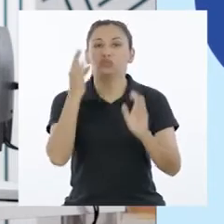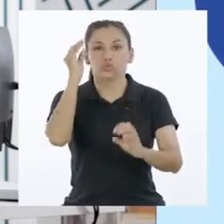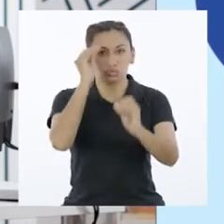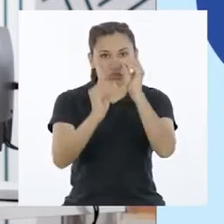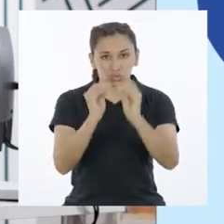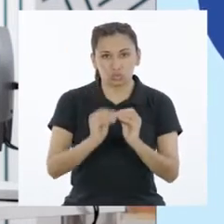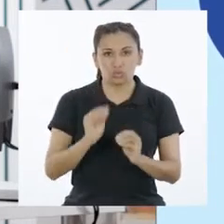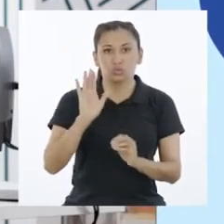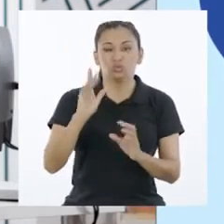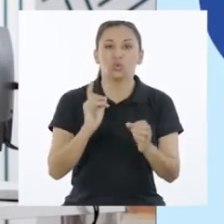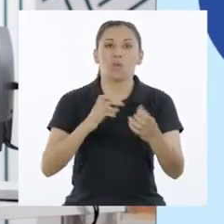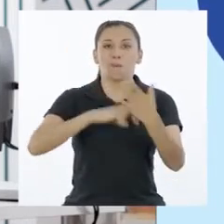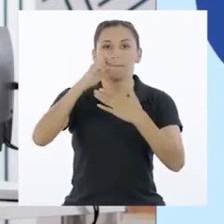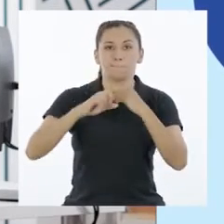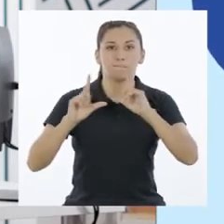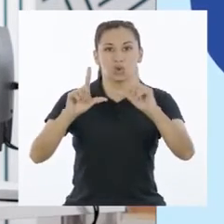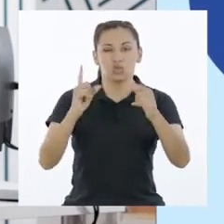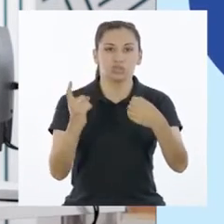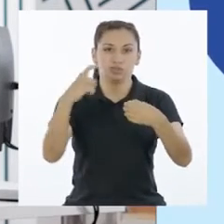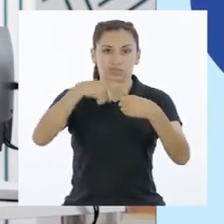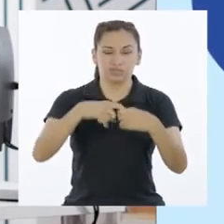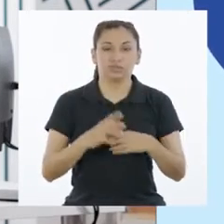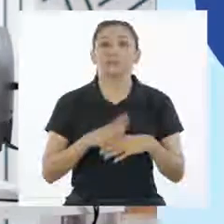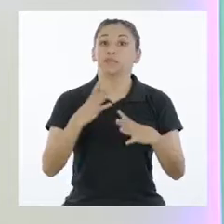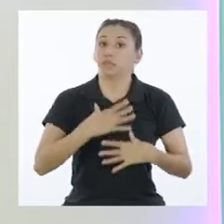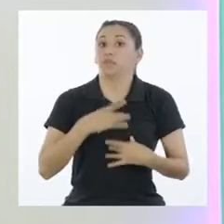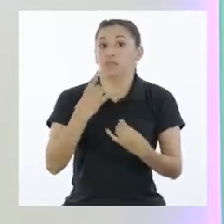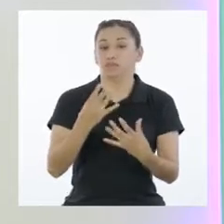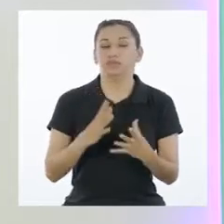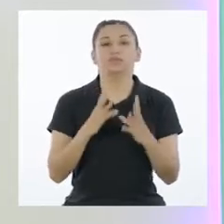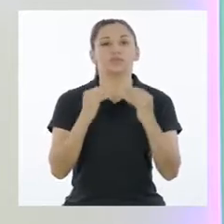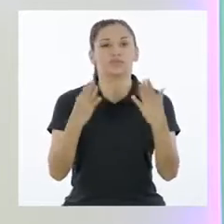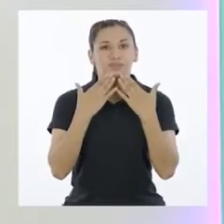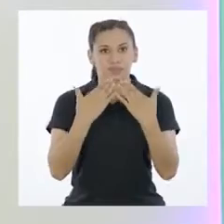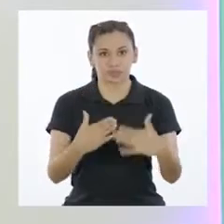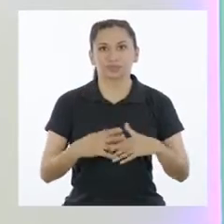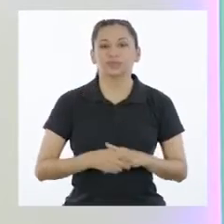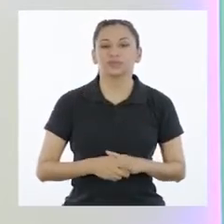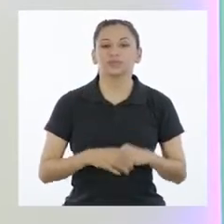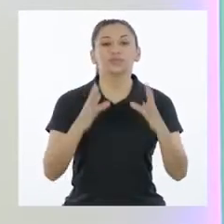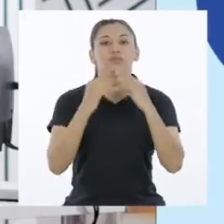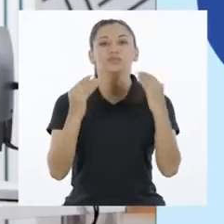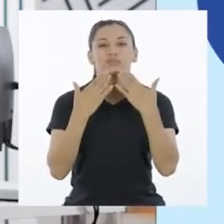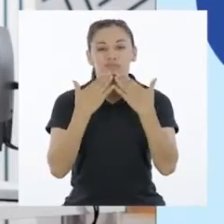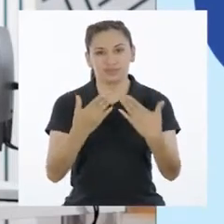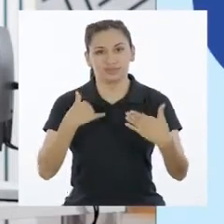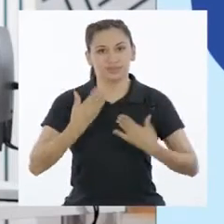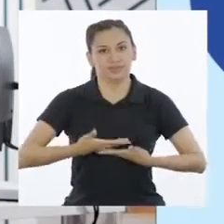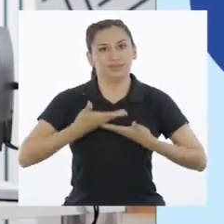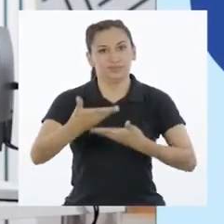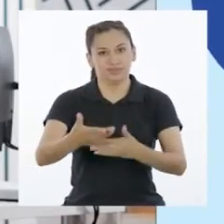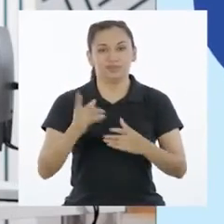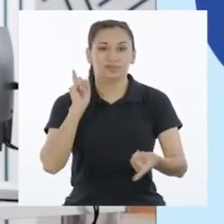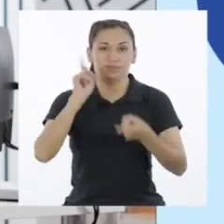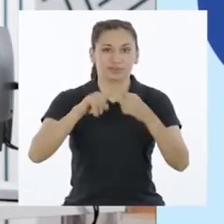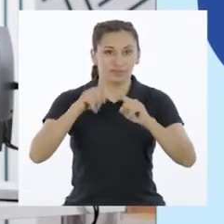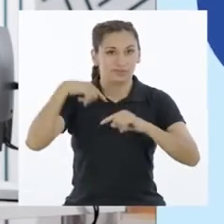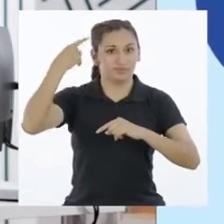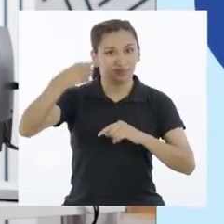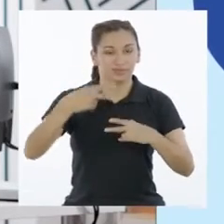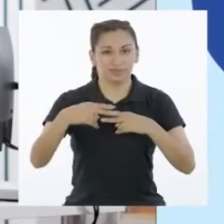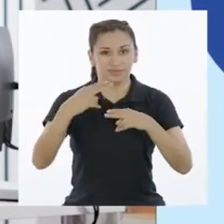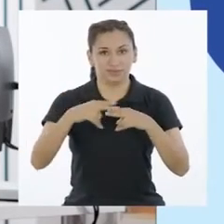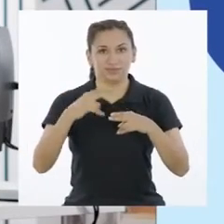a la solución mediante su proyecto participativo. ¡Qué interesante! ¡Muchísimas gracias! ¡Muchas gracias por la invitación!